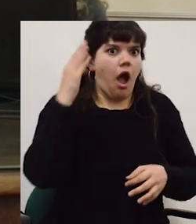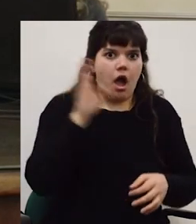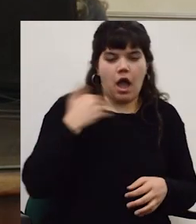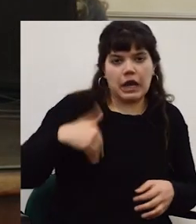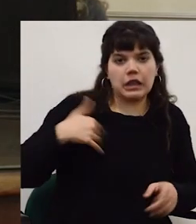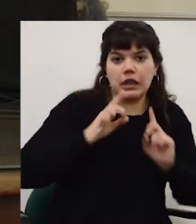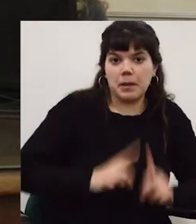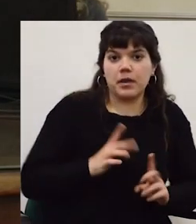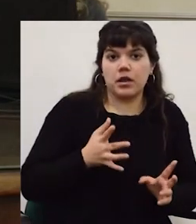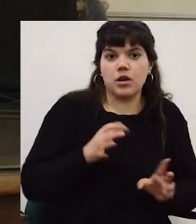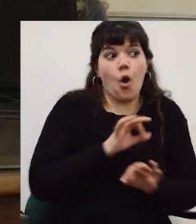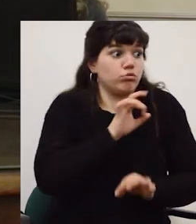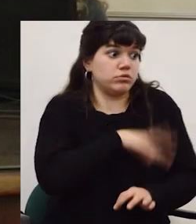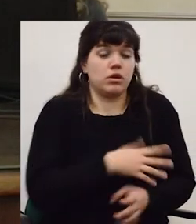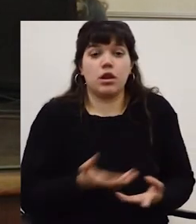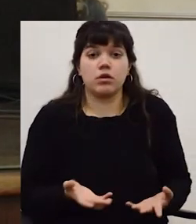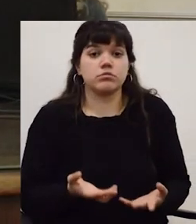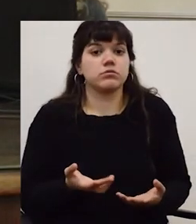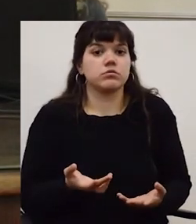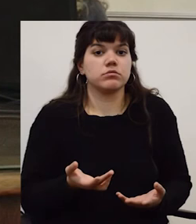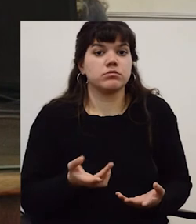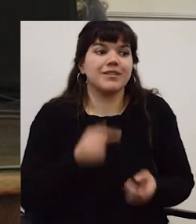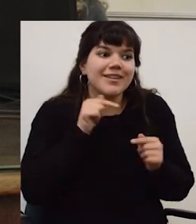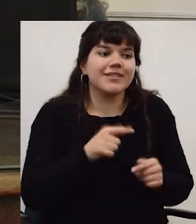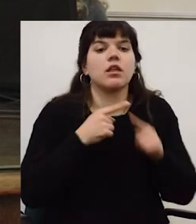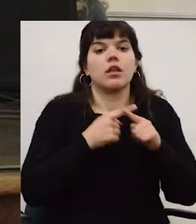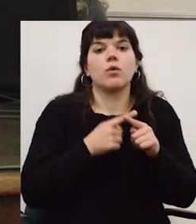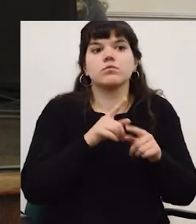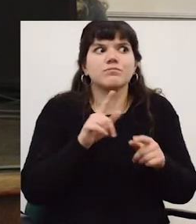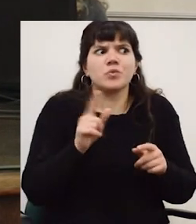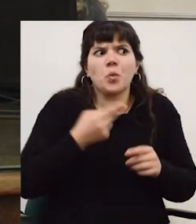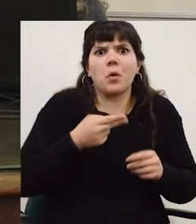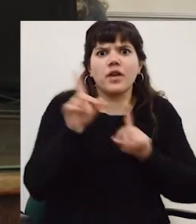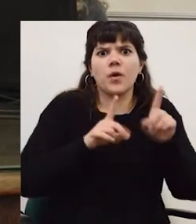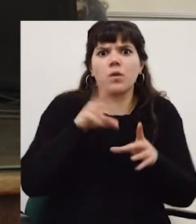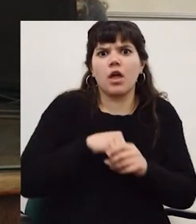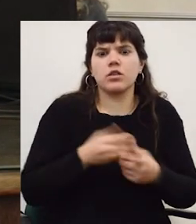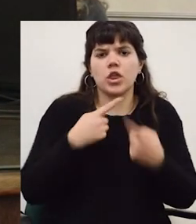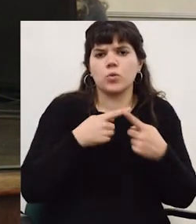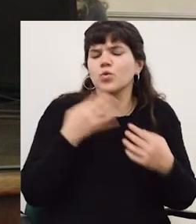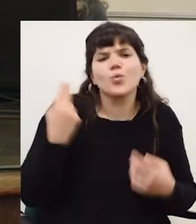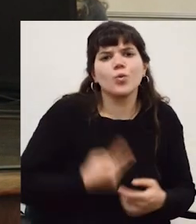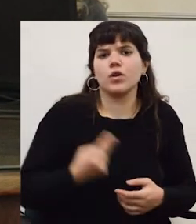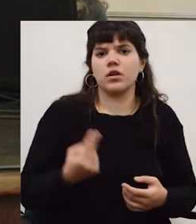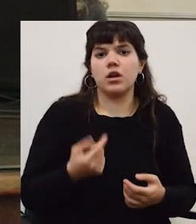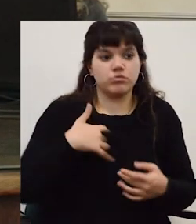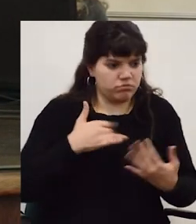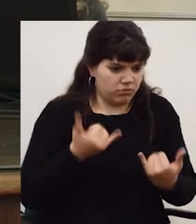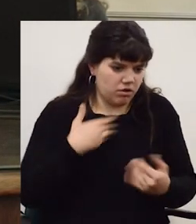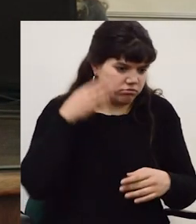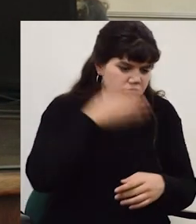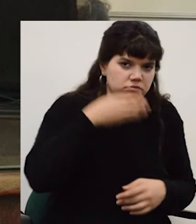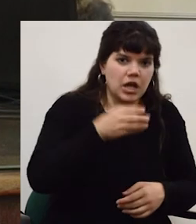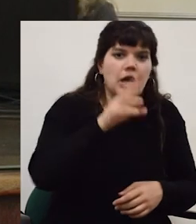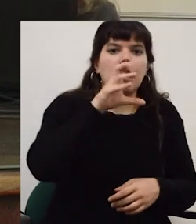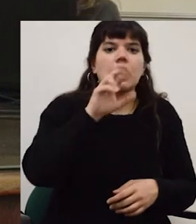coyuntura política puntual o con las argentinas o con las chilenas esa discusión la universidad no la